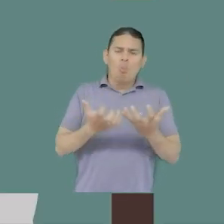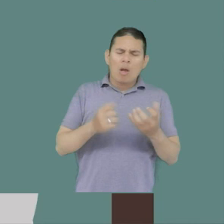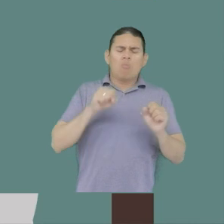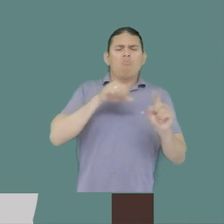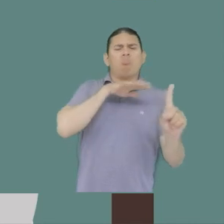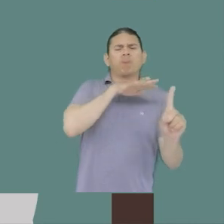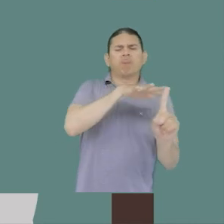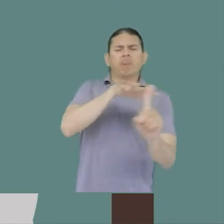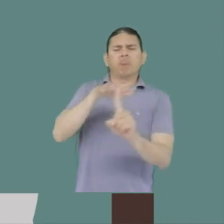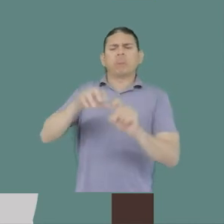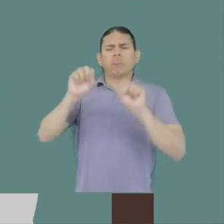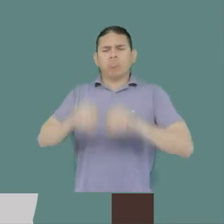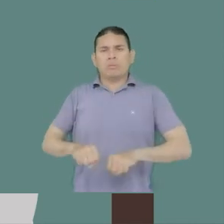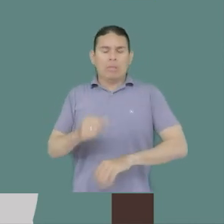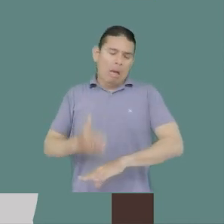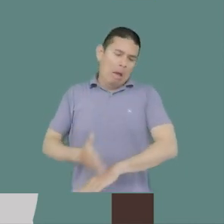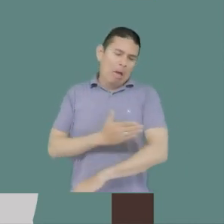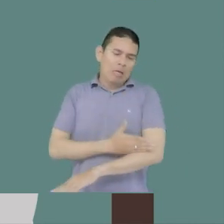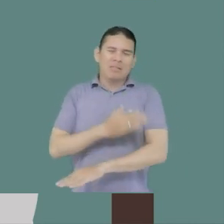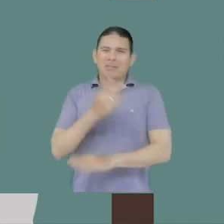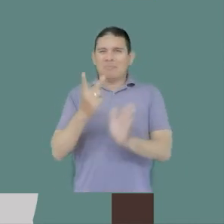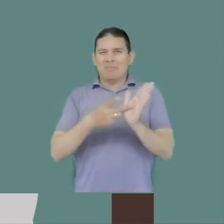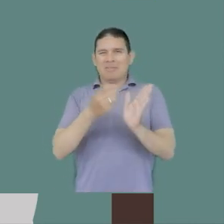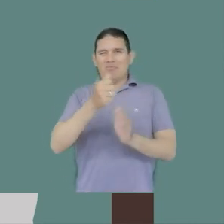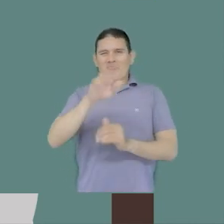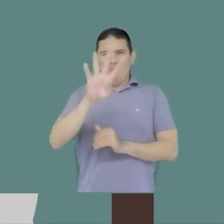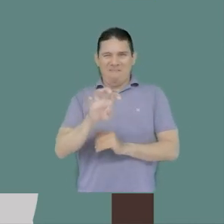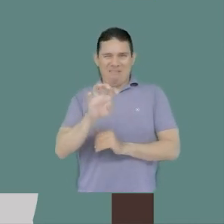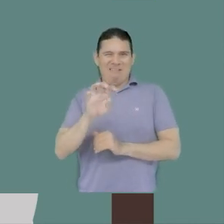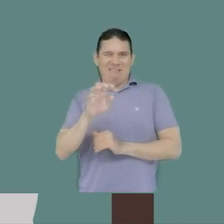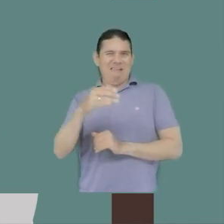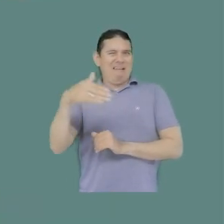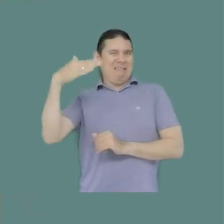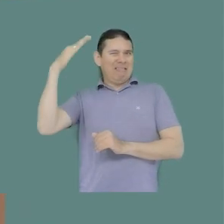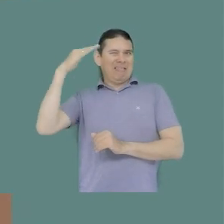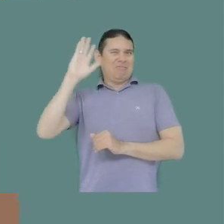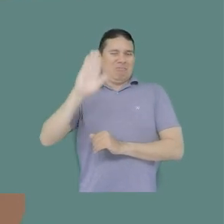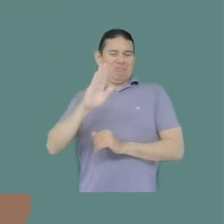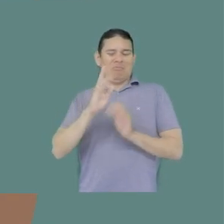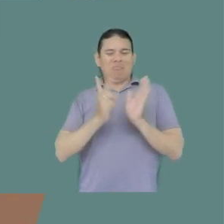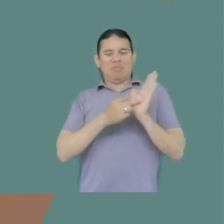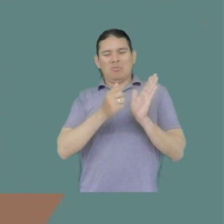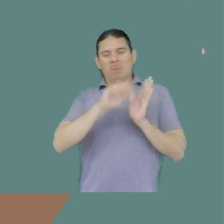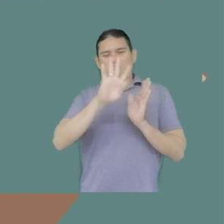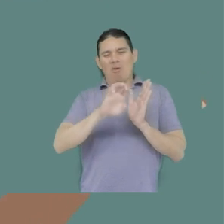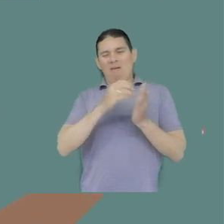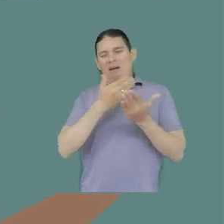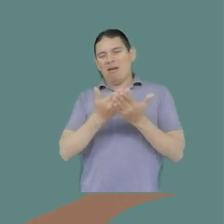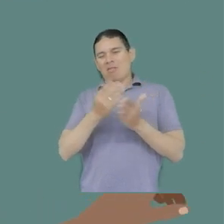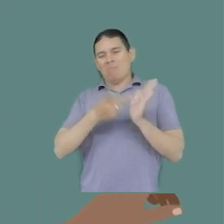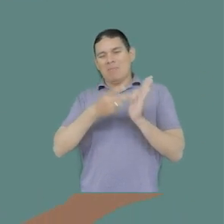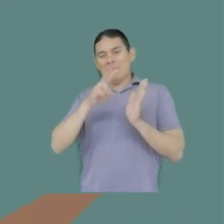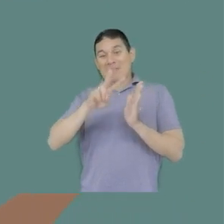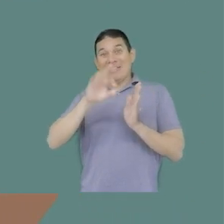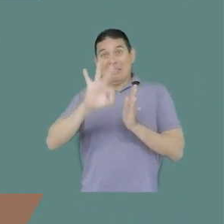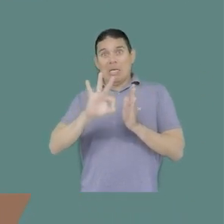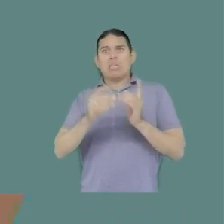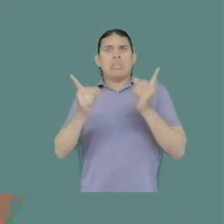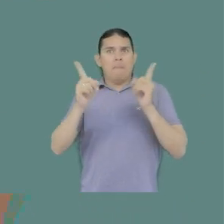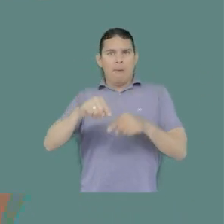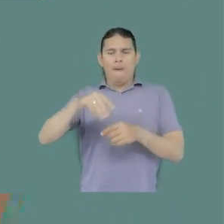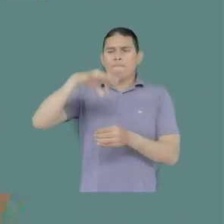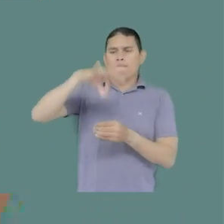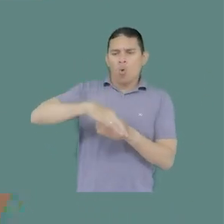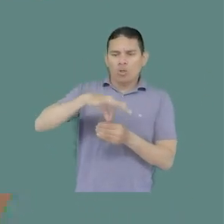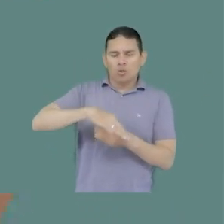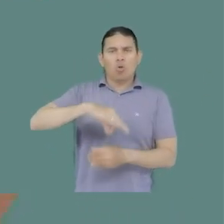que sistematiza unas experiencias que tuvimos en el año 2019, año 2019 que como este año 2023 es